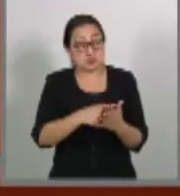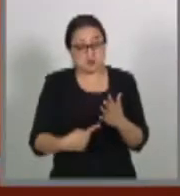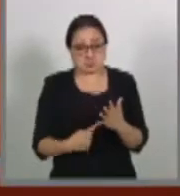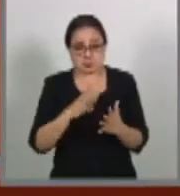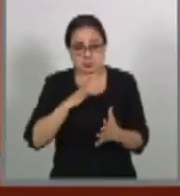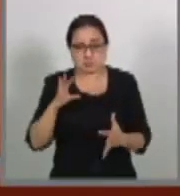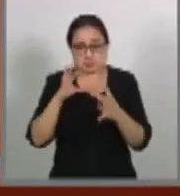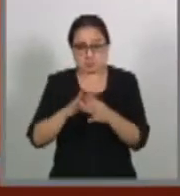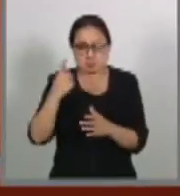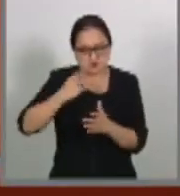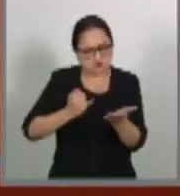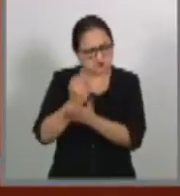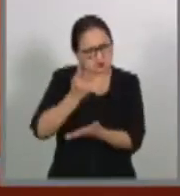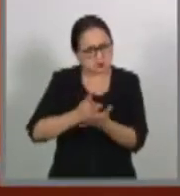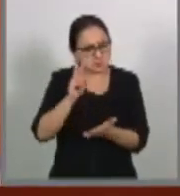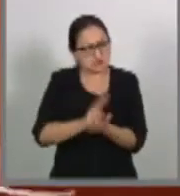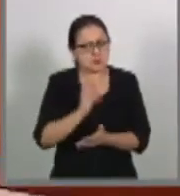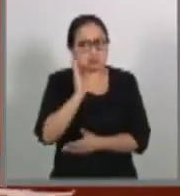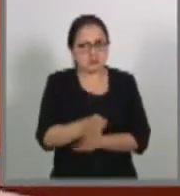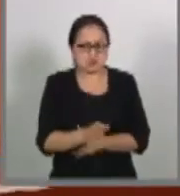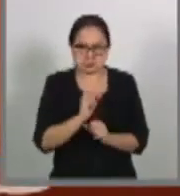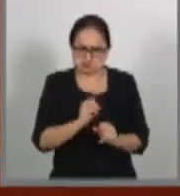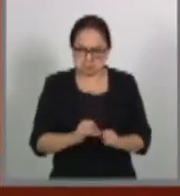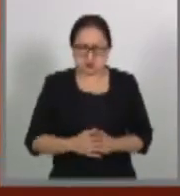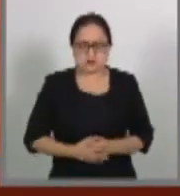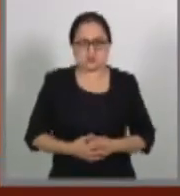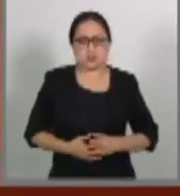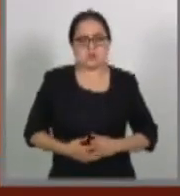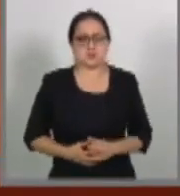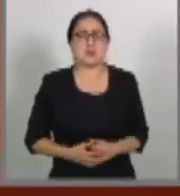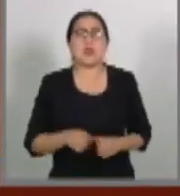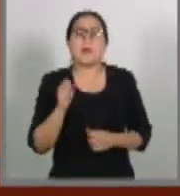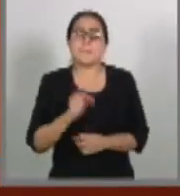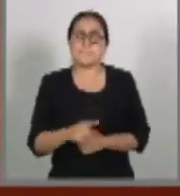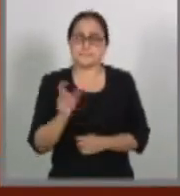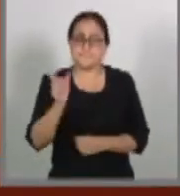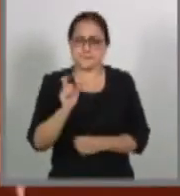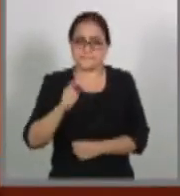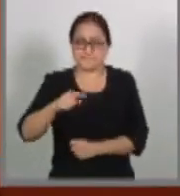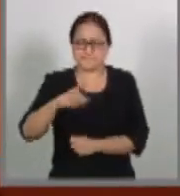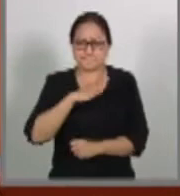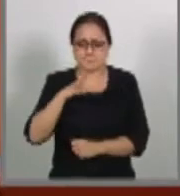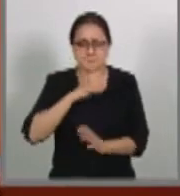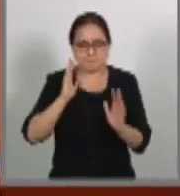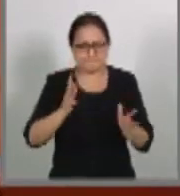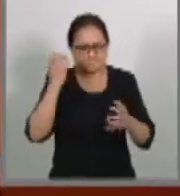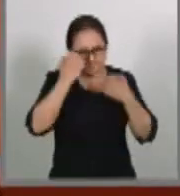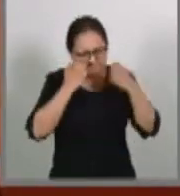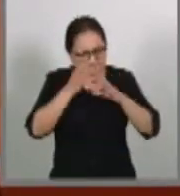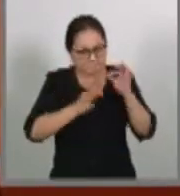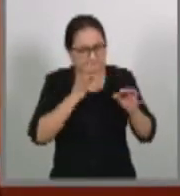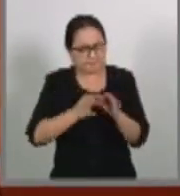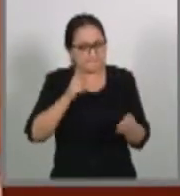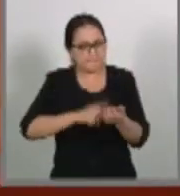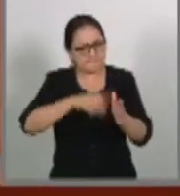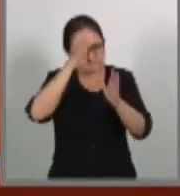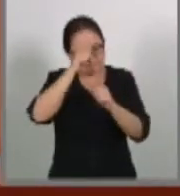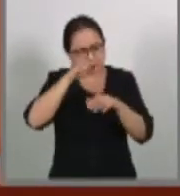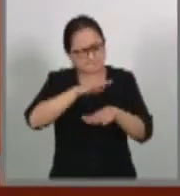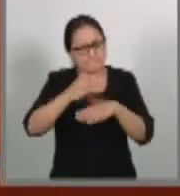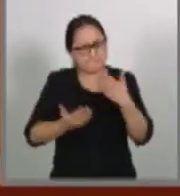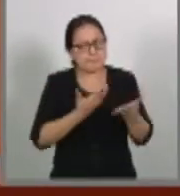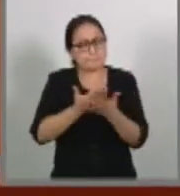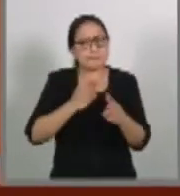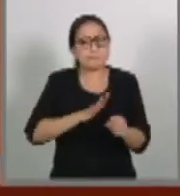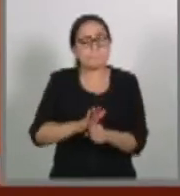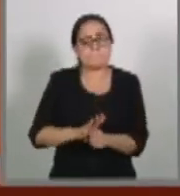para analizar la ratificación del nombramiento que les fue turnado y una vez que se realizó lo conducente, se aprobó el acuerdo donde se propone